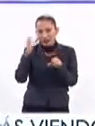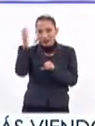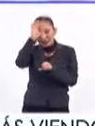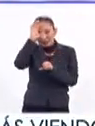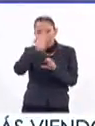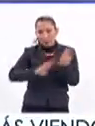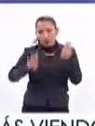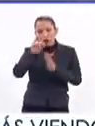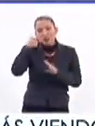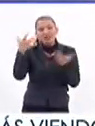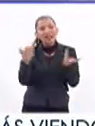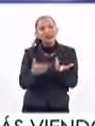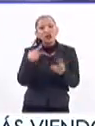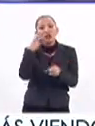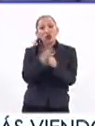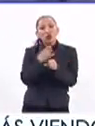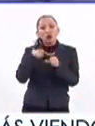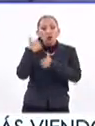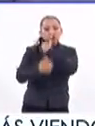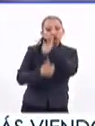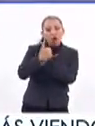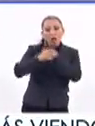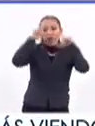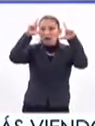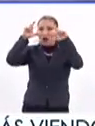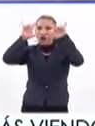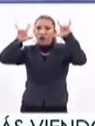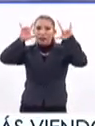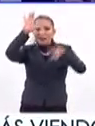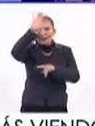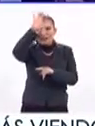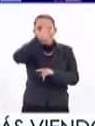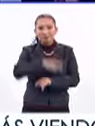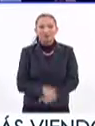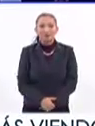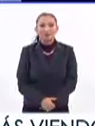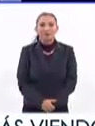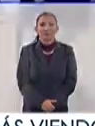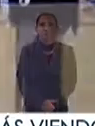Biológicas se realizó el segundo concurso de fotografía científica.